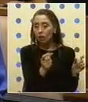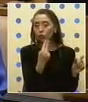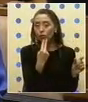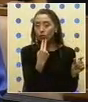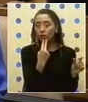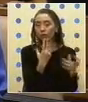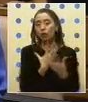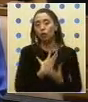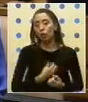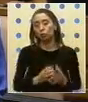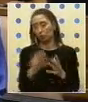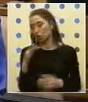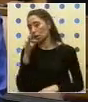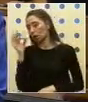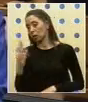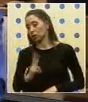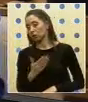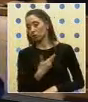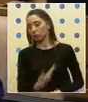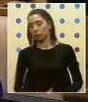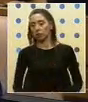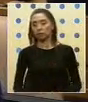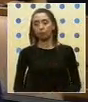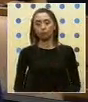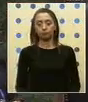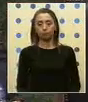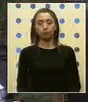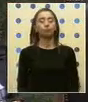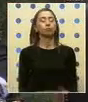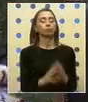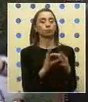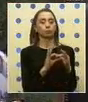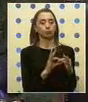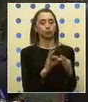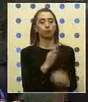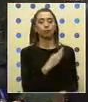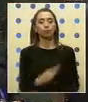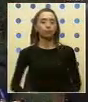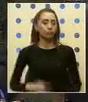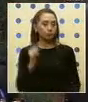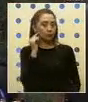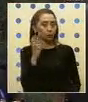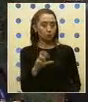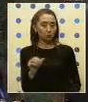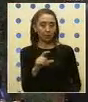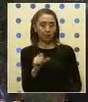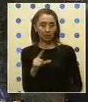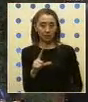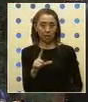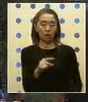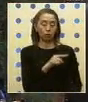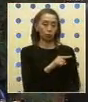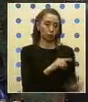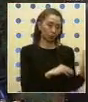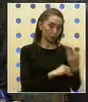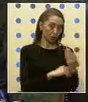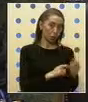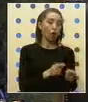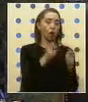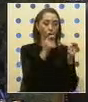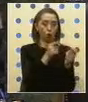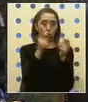con una angustia mayor. He dicho, señor Presidente. Muchas gracias, diputada Dani Pascal. Se enviarán los oficios por usted